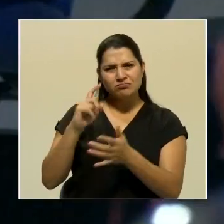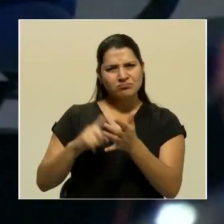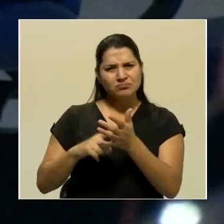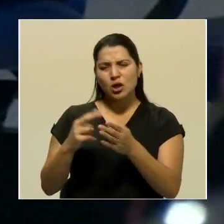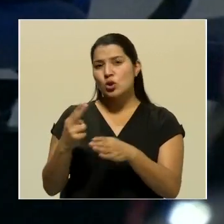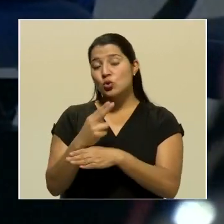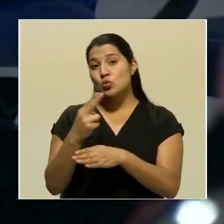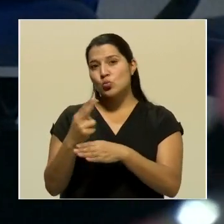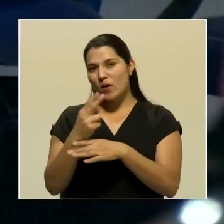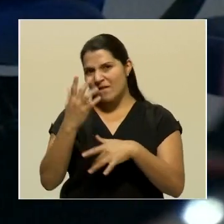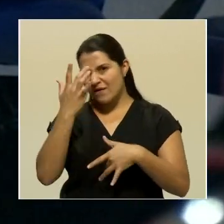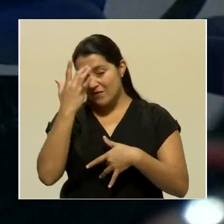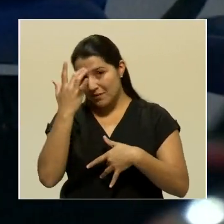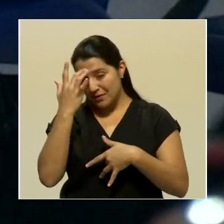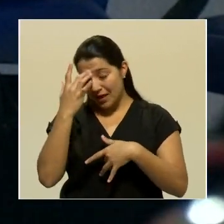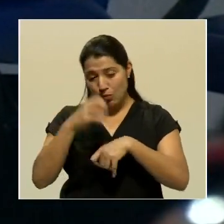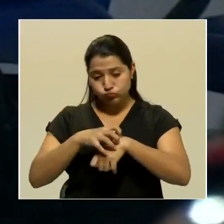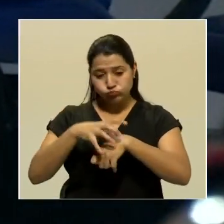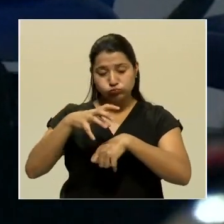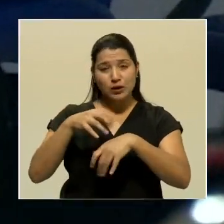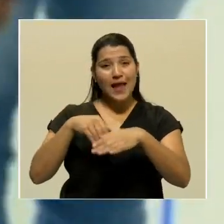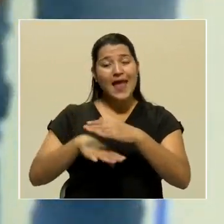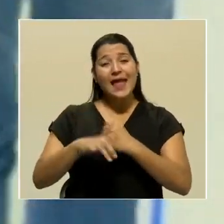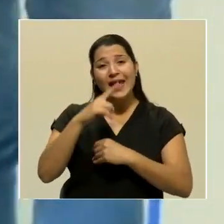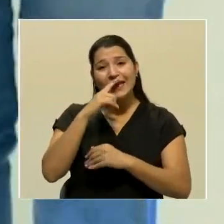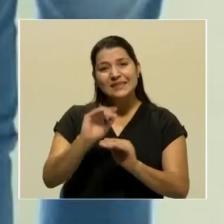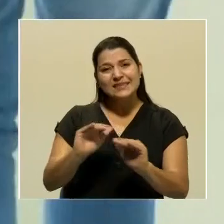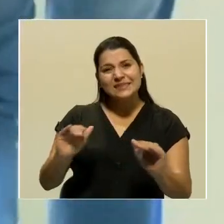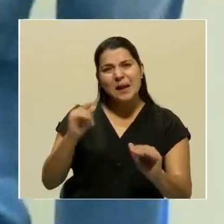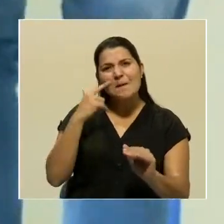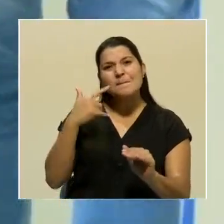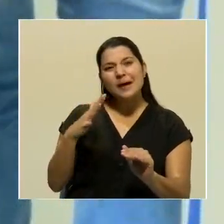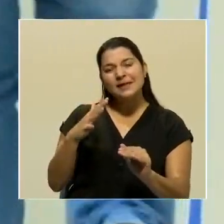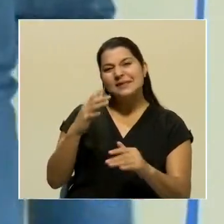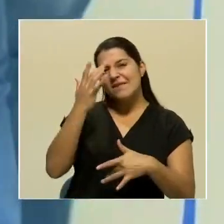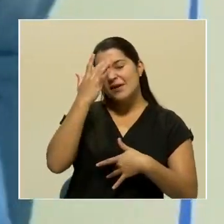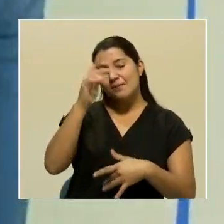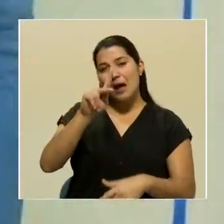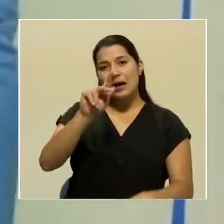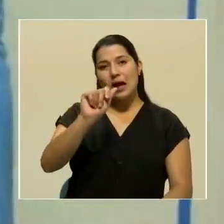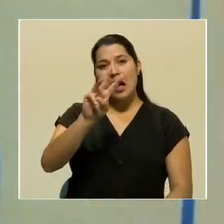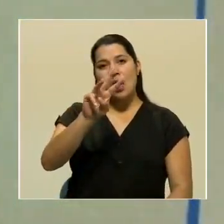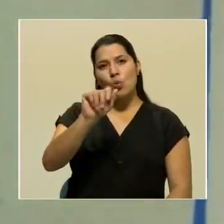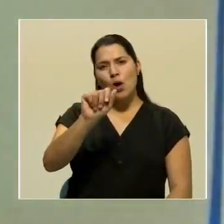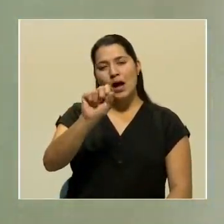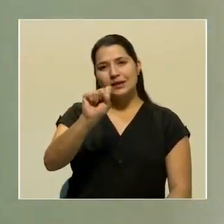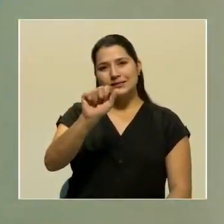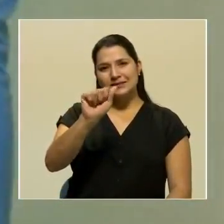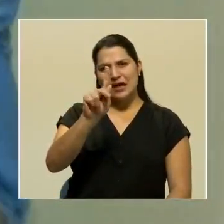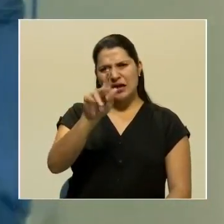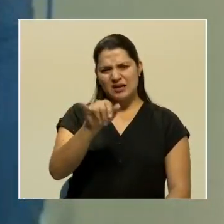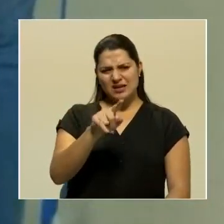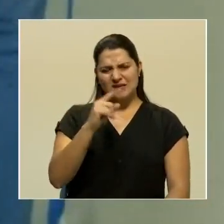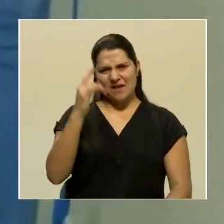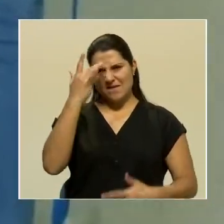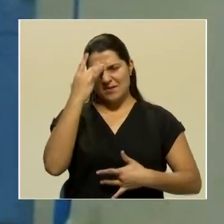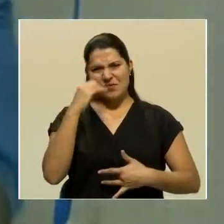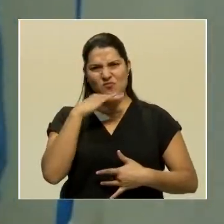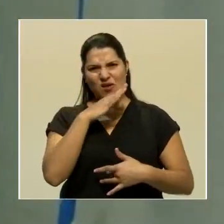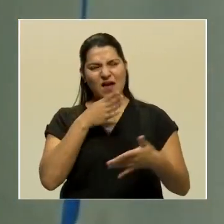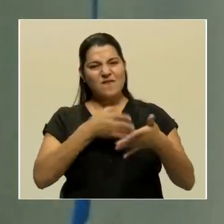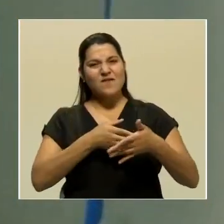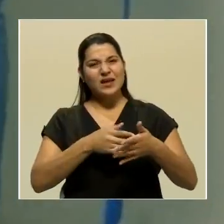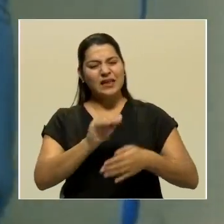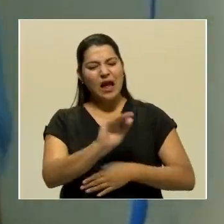síndrome inflamatorio en niños, que era similar a la enfermedad de Kawasaki, un síndrome raro que se sabe que afecta a niños